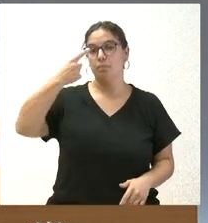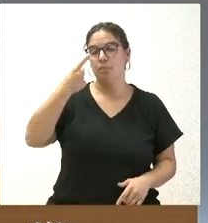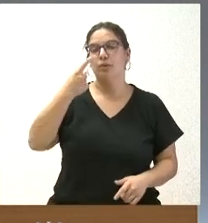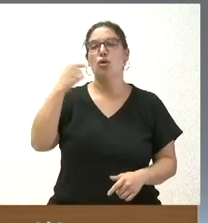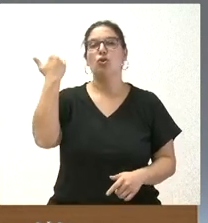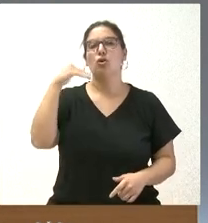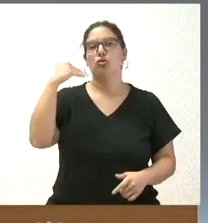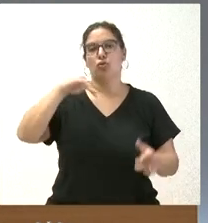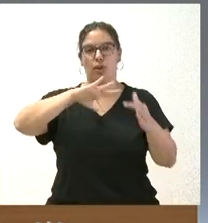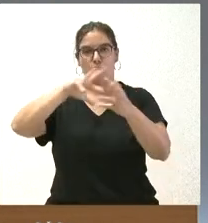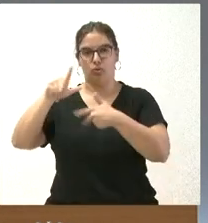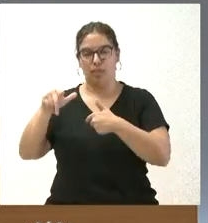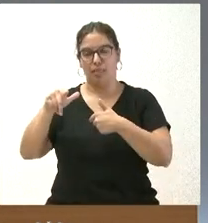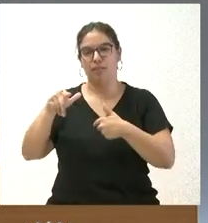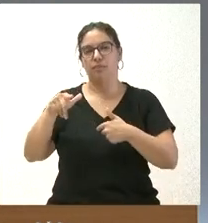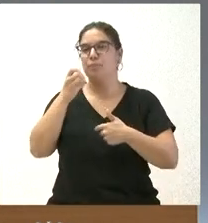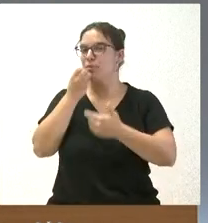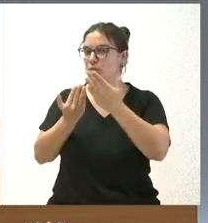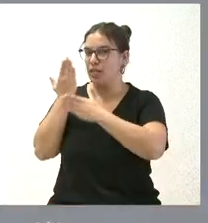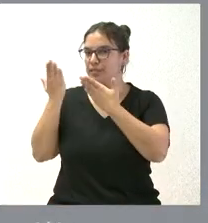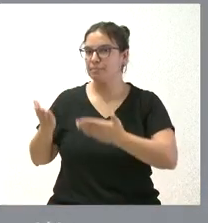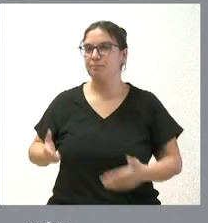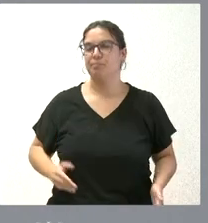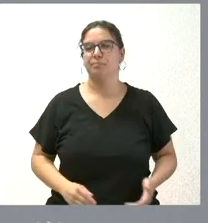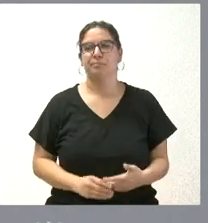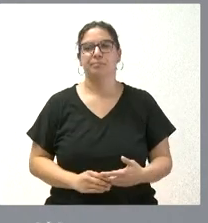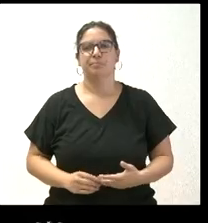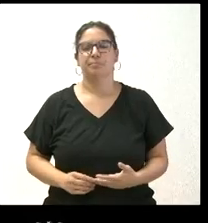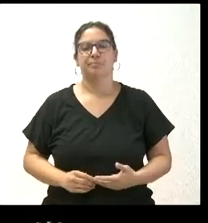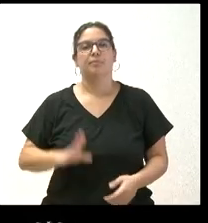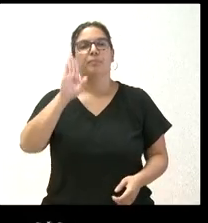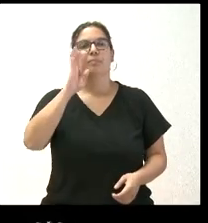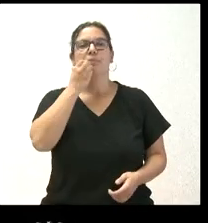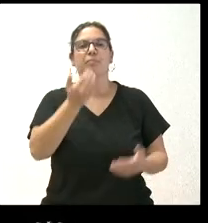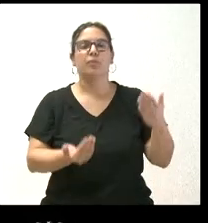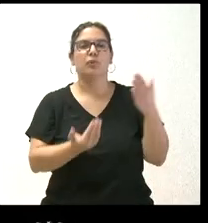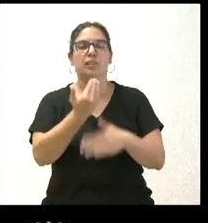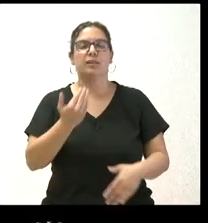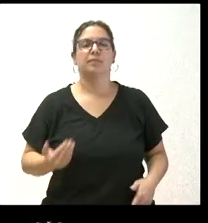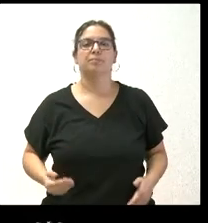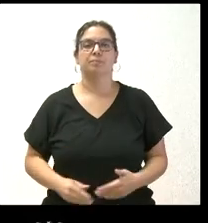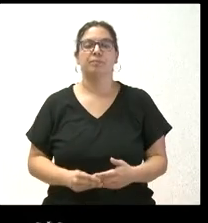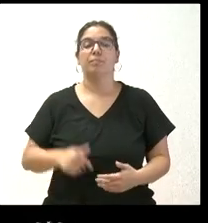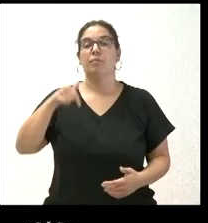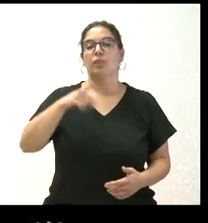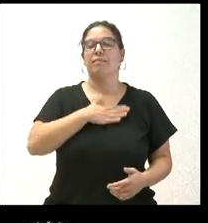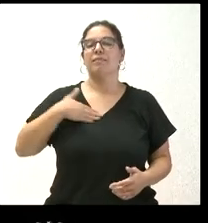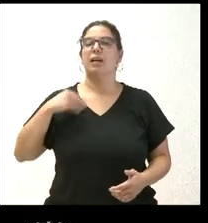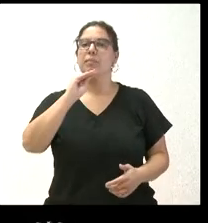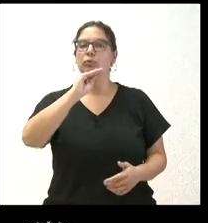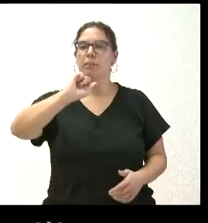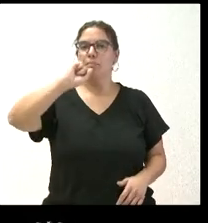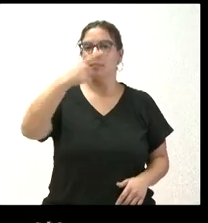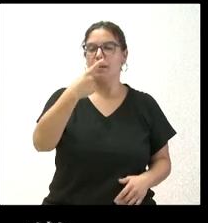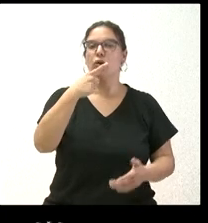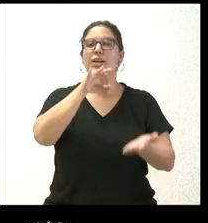Soria Noticias. Encarna Muñoz, buenos días. Hola, buenos días. Hoy quería preguntar, en primer lugar, por